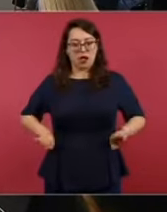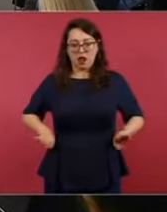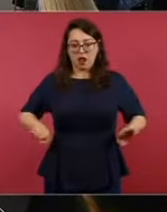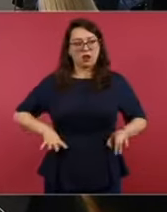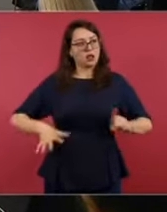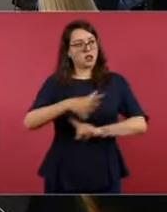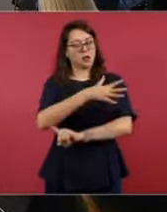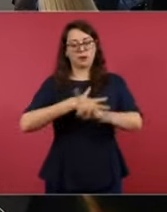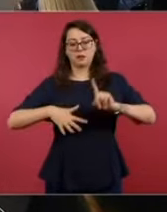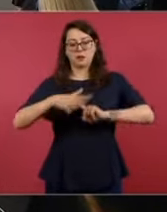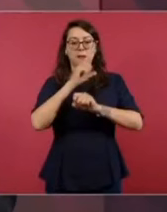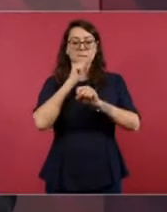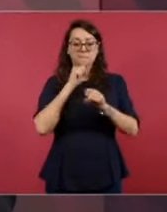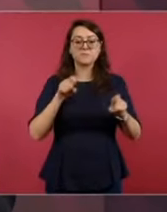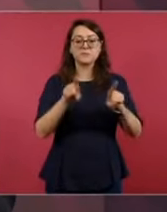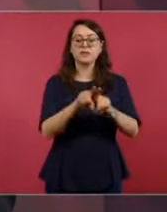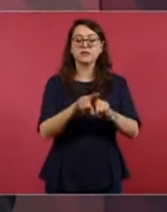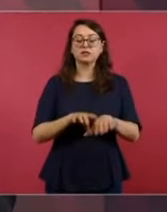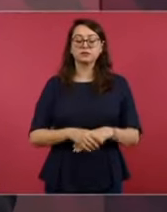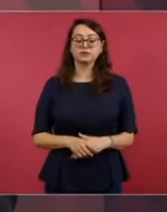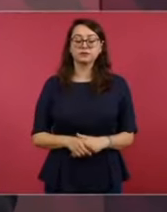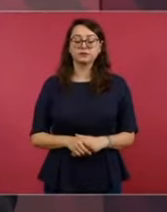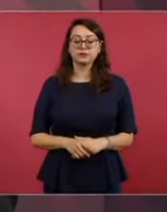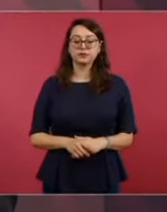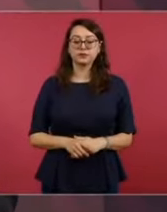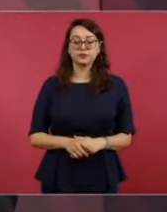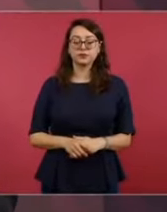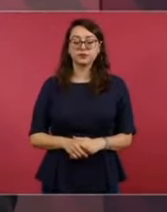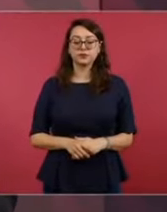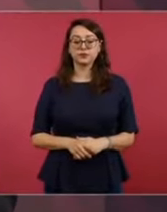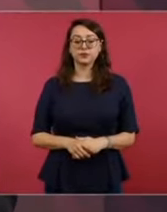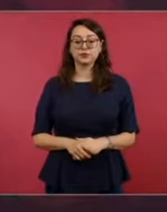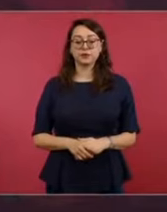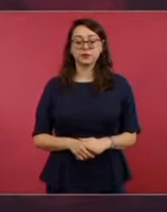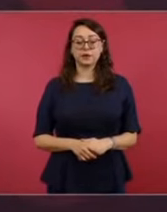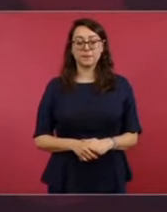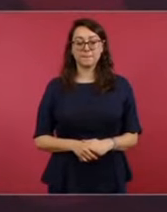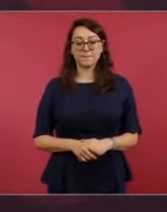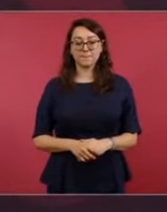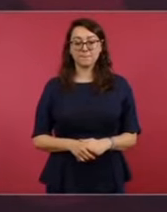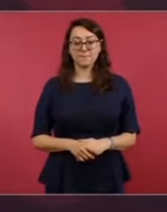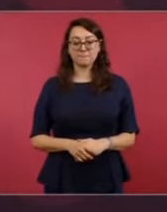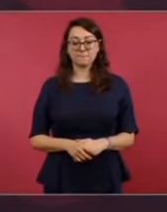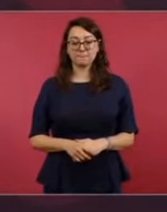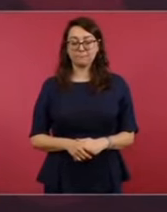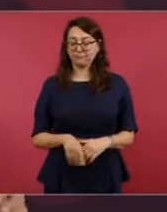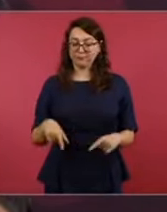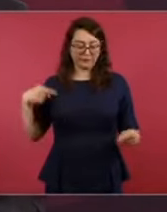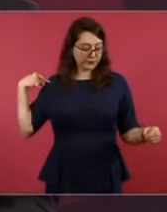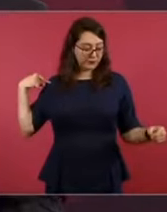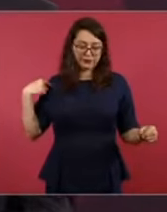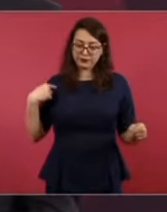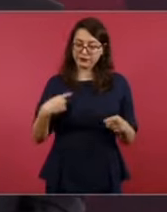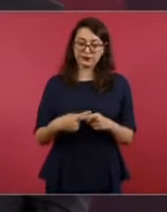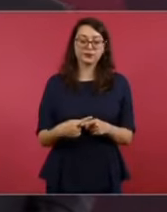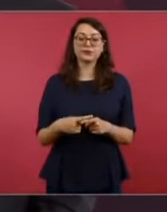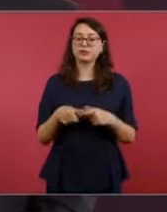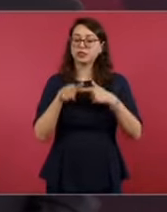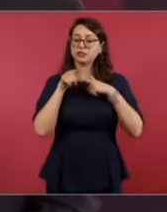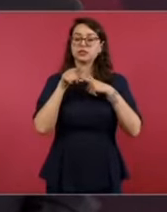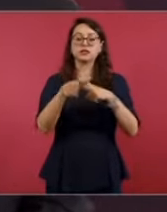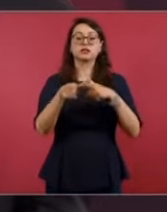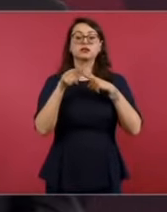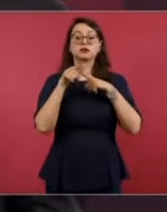climáticas. Entonces, ¿cómo viene de mayo a octubre? ¿Cómo ha estado? Como ha estado, sí. Si